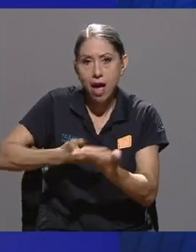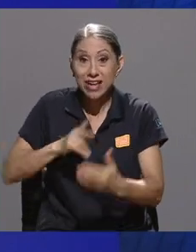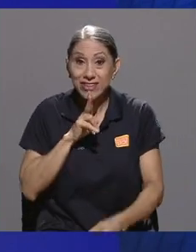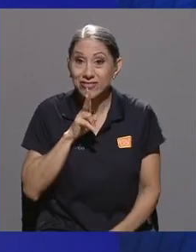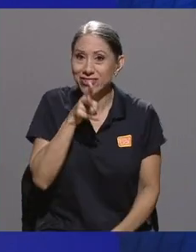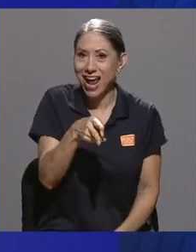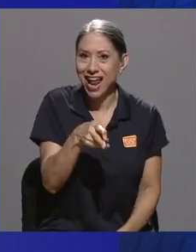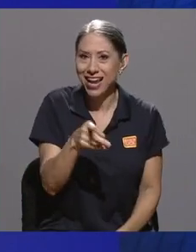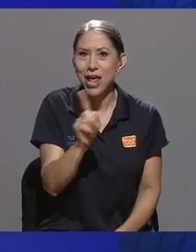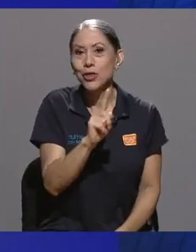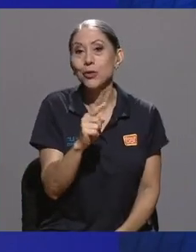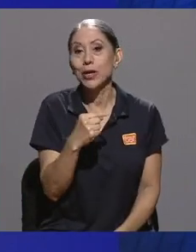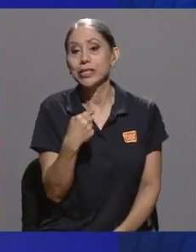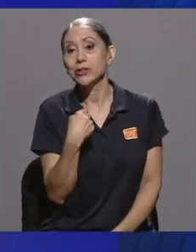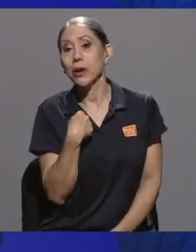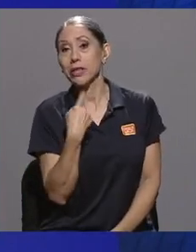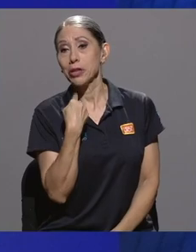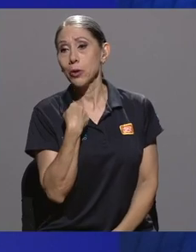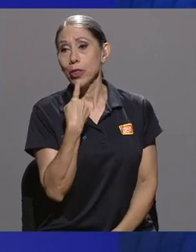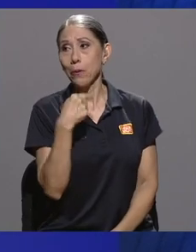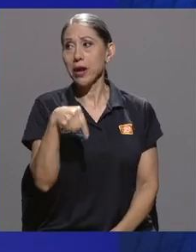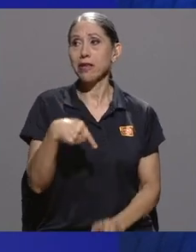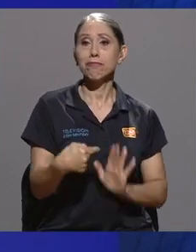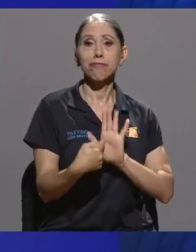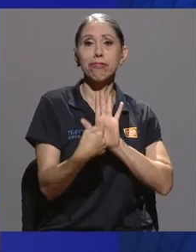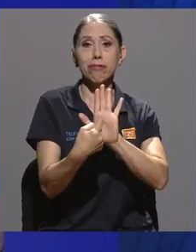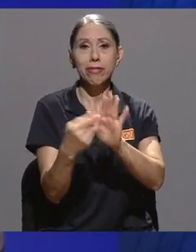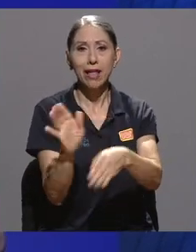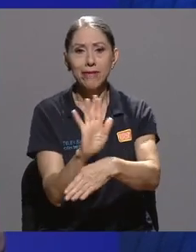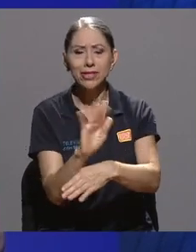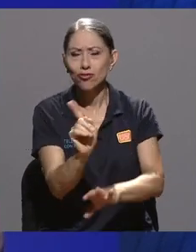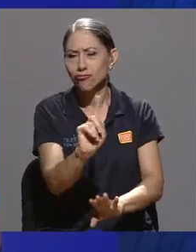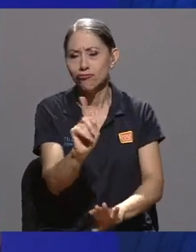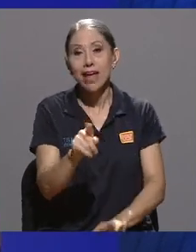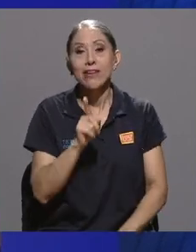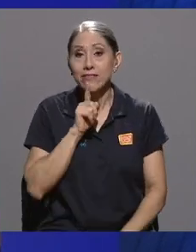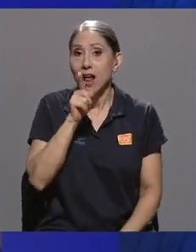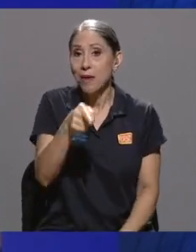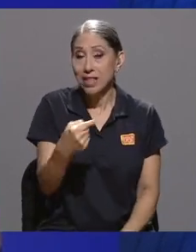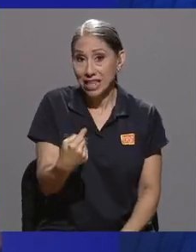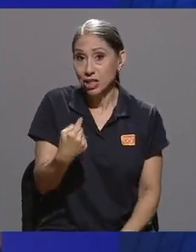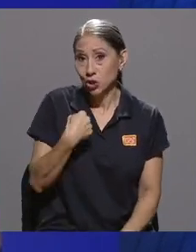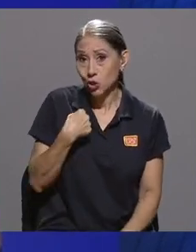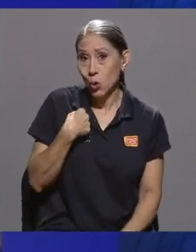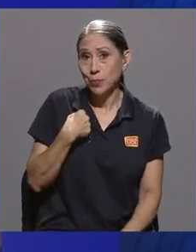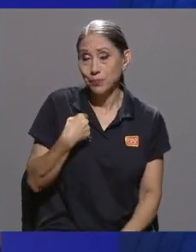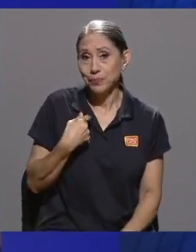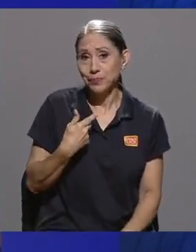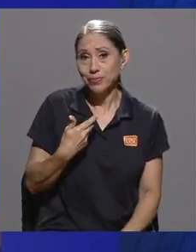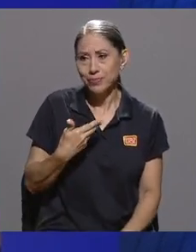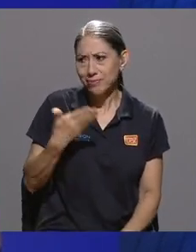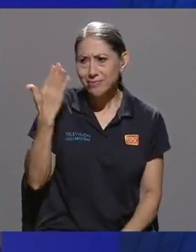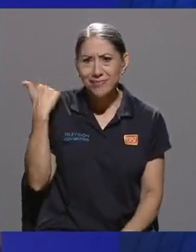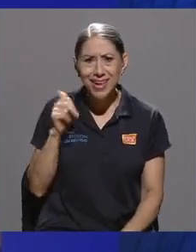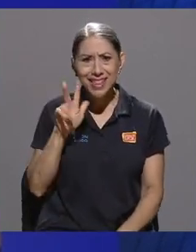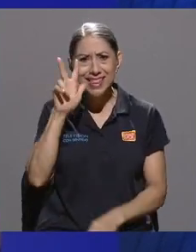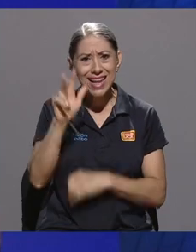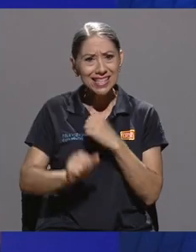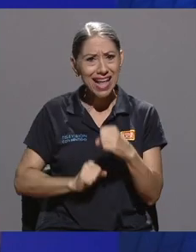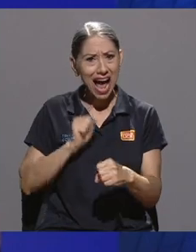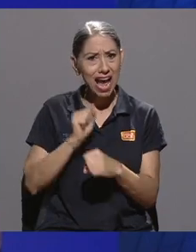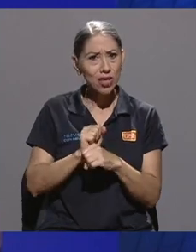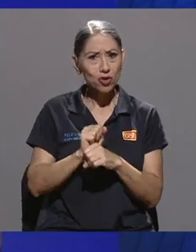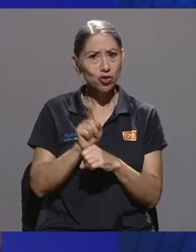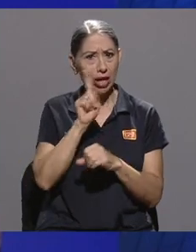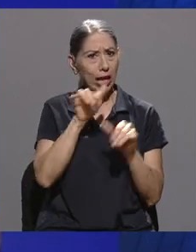real, que no es aquí, que lo digo solo porque estoy en televisión, sino que realmente yo, yo por ejemplo, que venía de estar, tenía tres años de estar